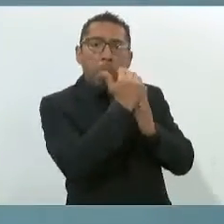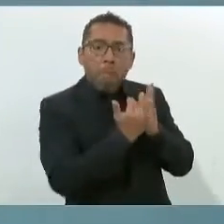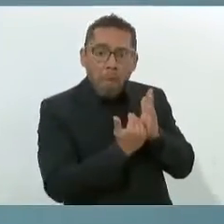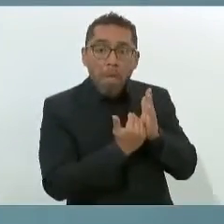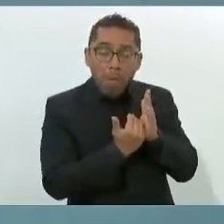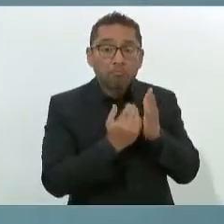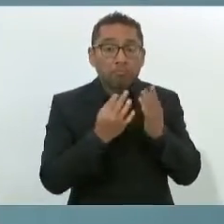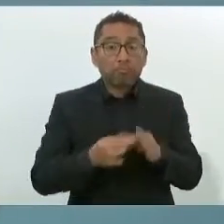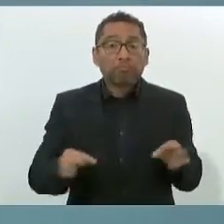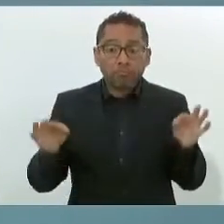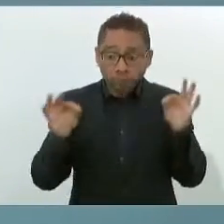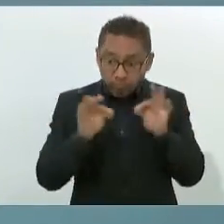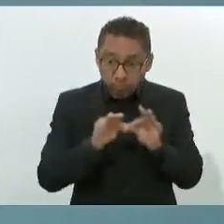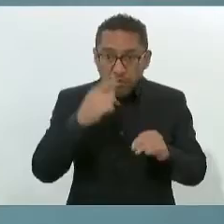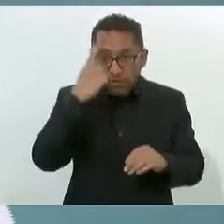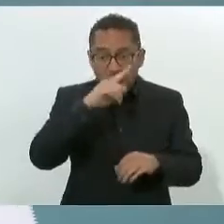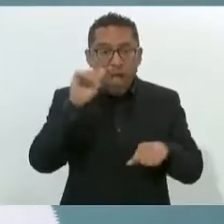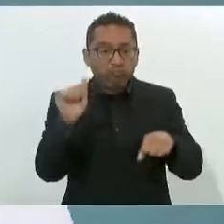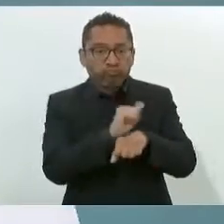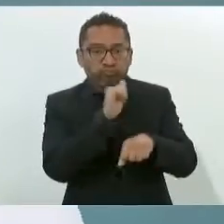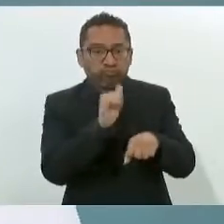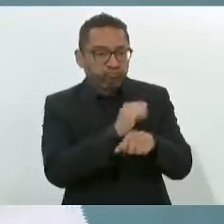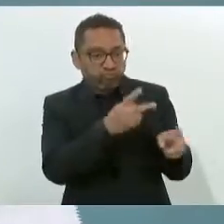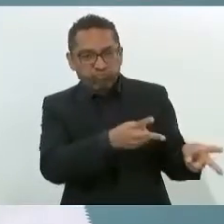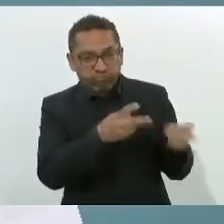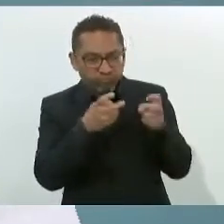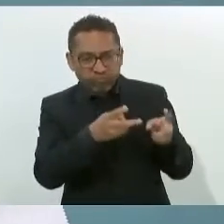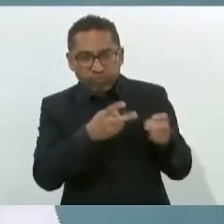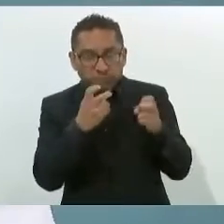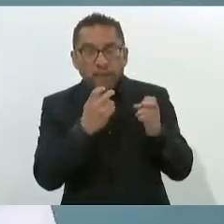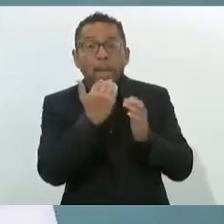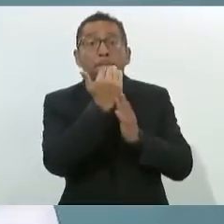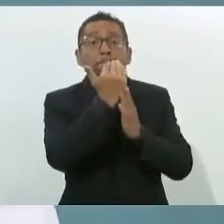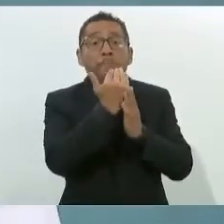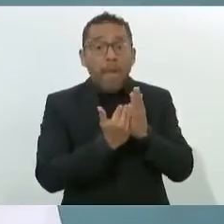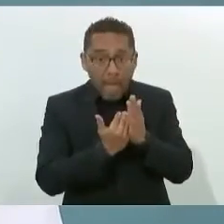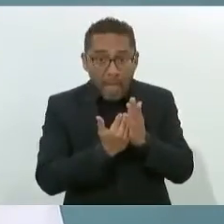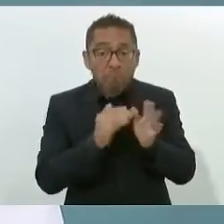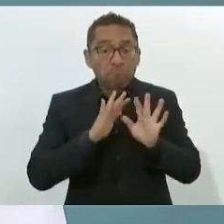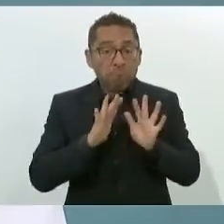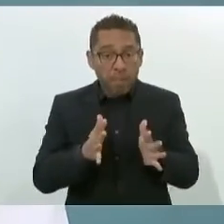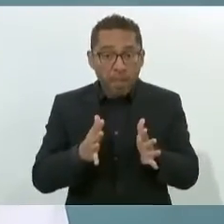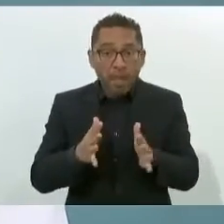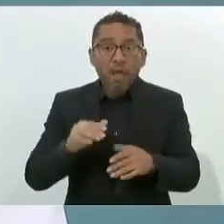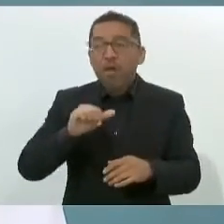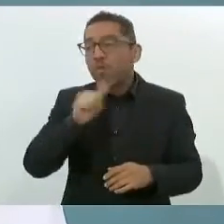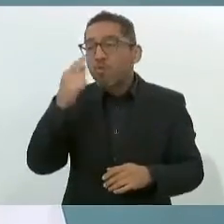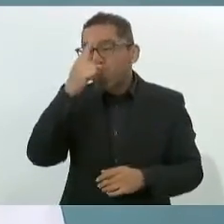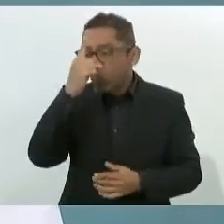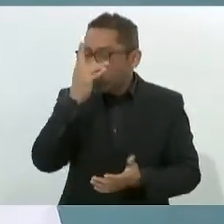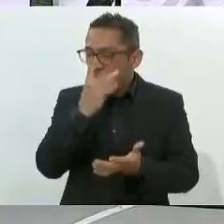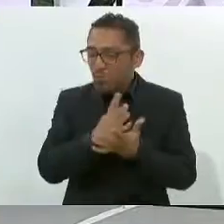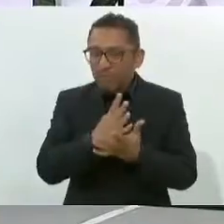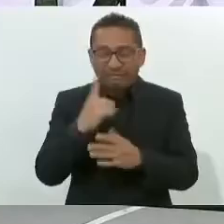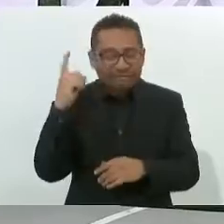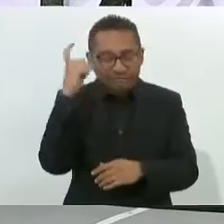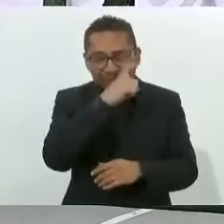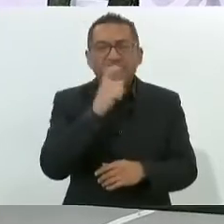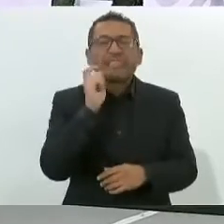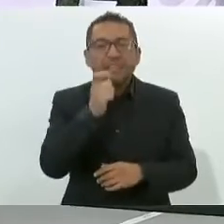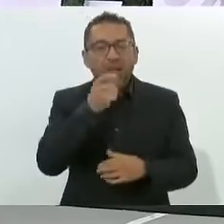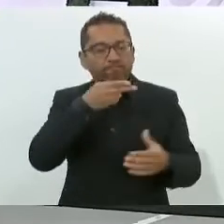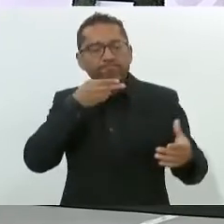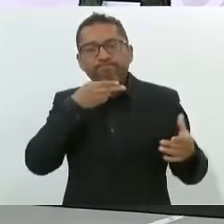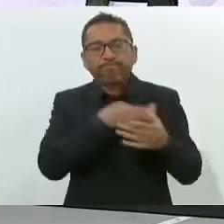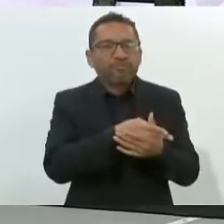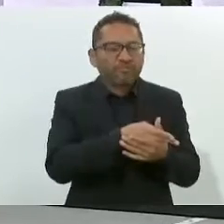mil cuatrocientos delitos menos, con excepción del homicidio doloso, que es